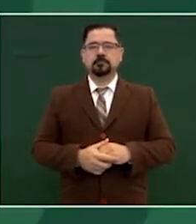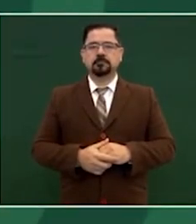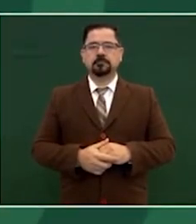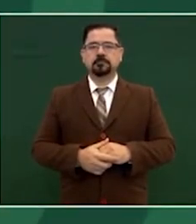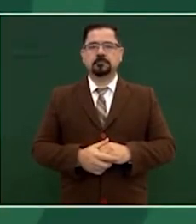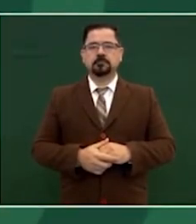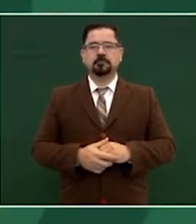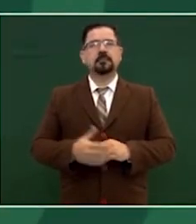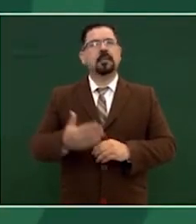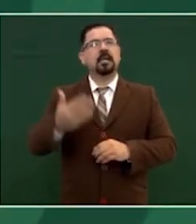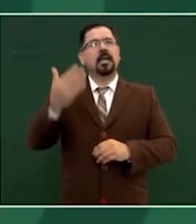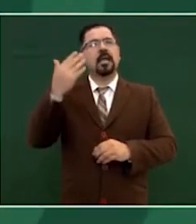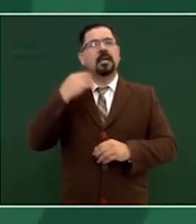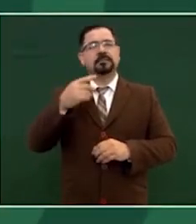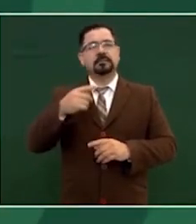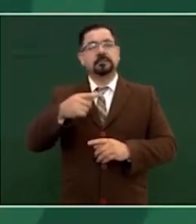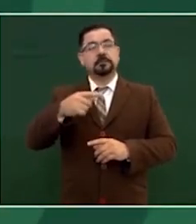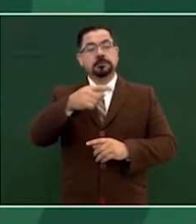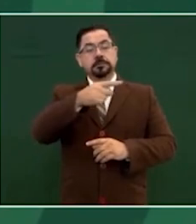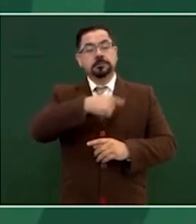había un contubernio